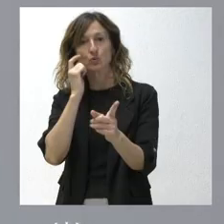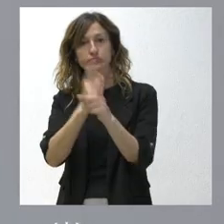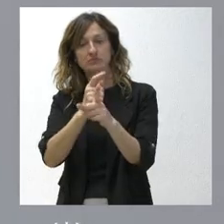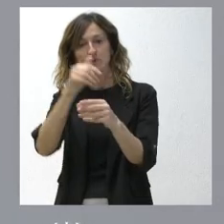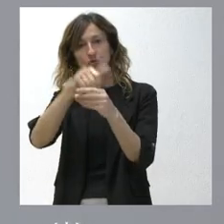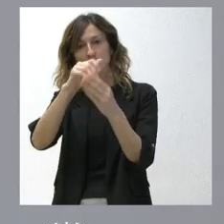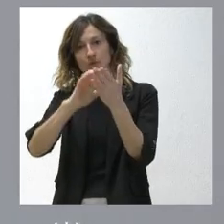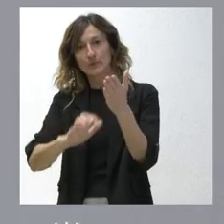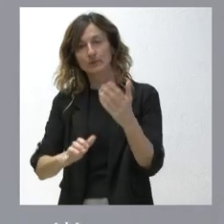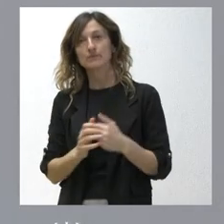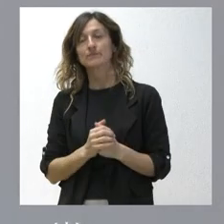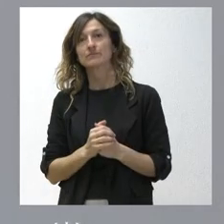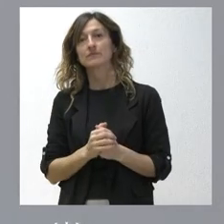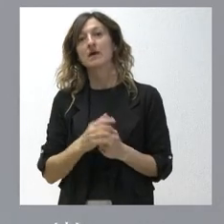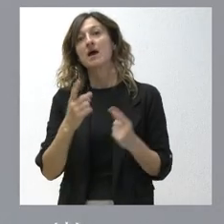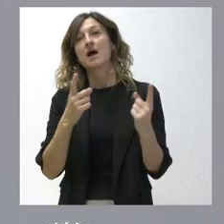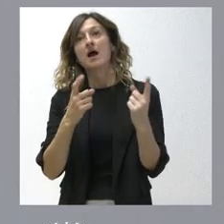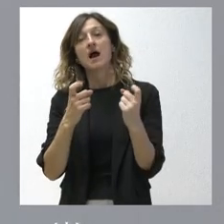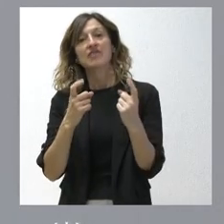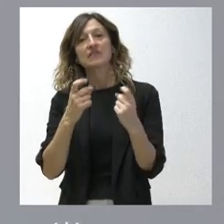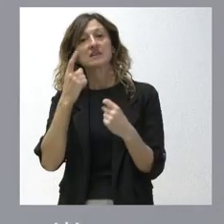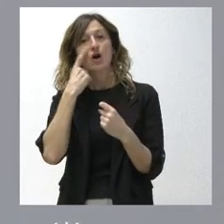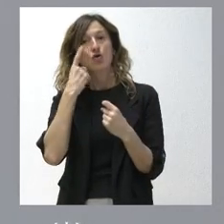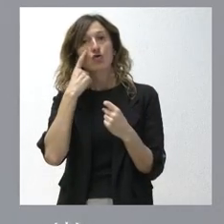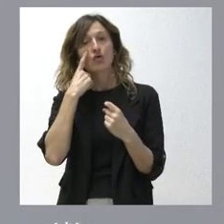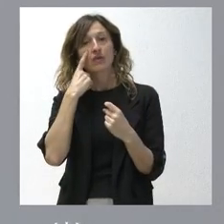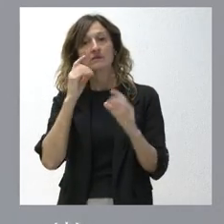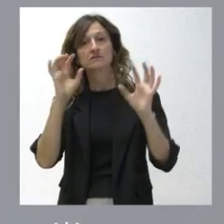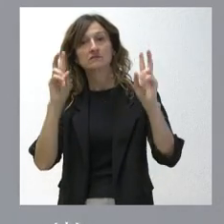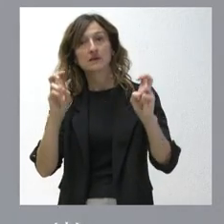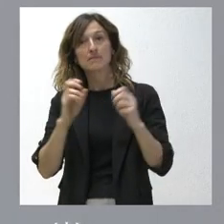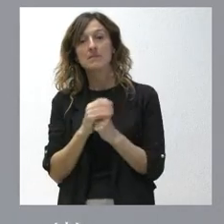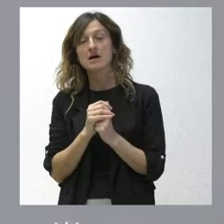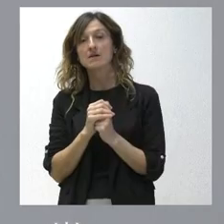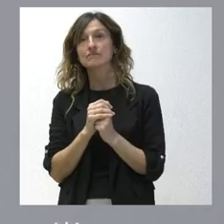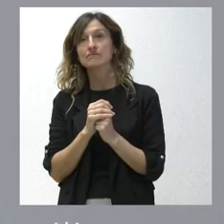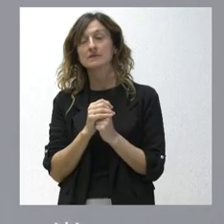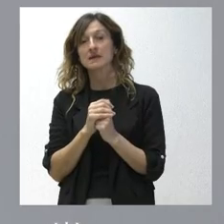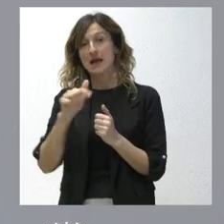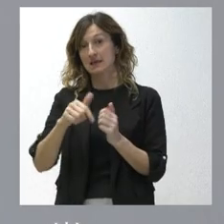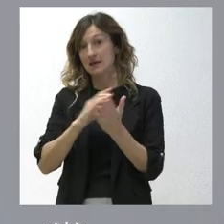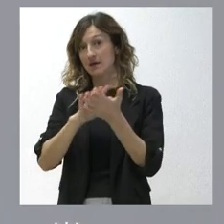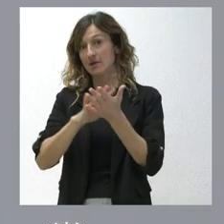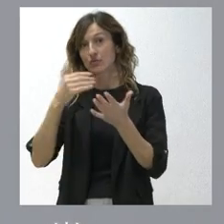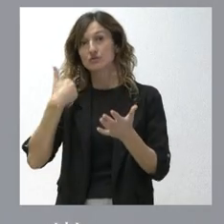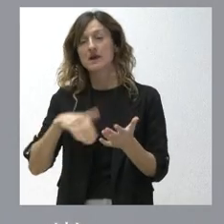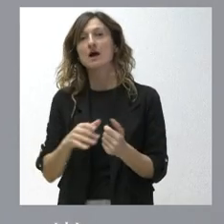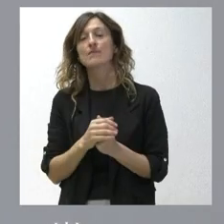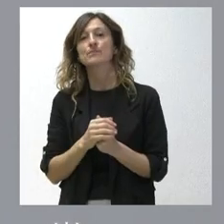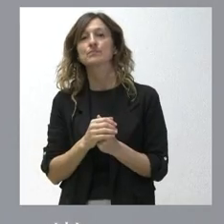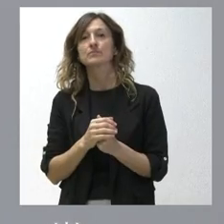mismo. Lógicamente, sería preciso conocer, como en otras ocasiones hemos apuntado desde aquí, un